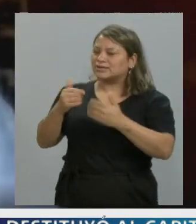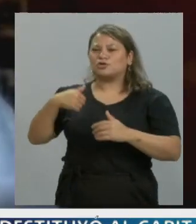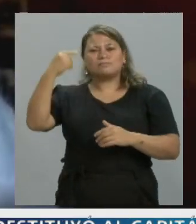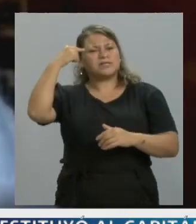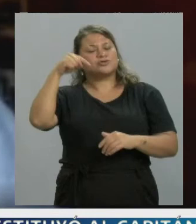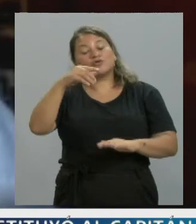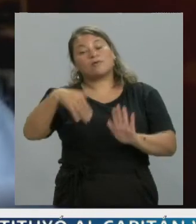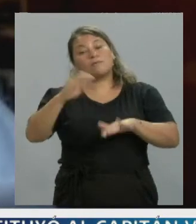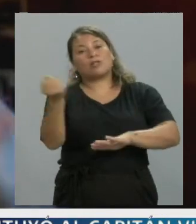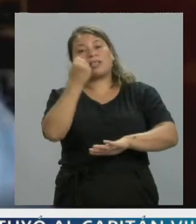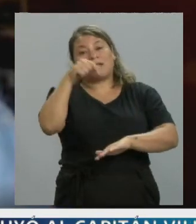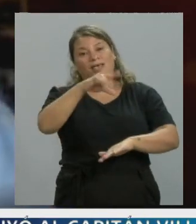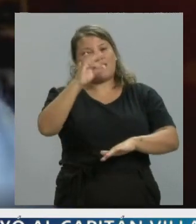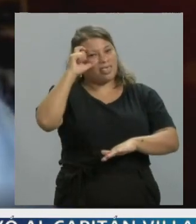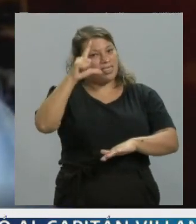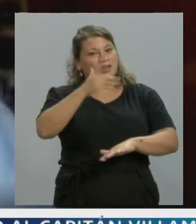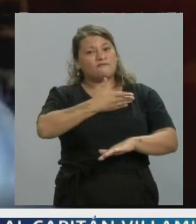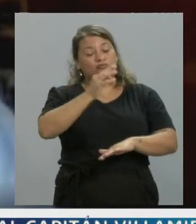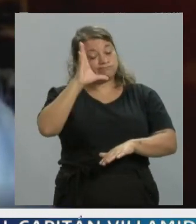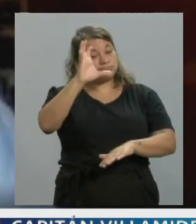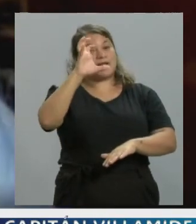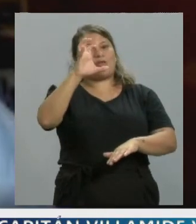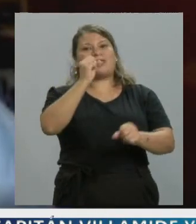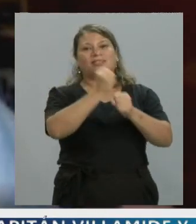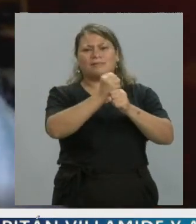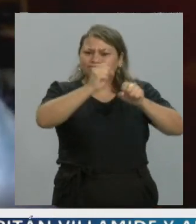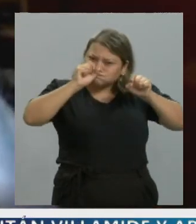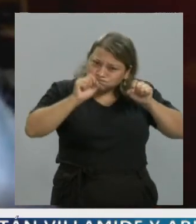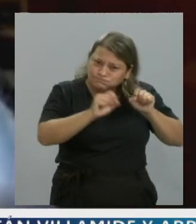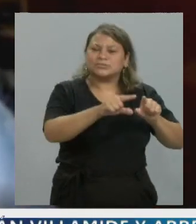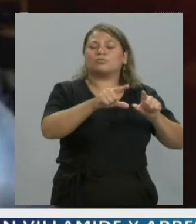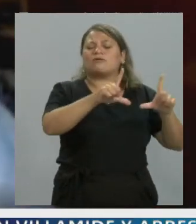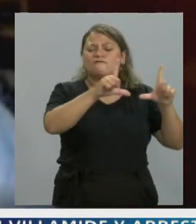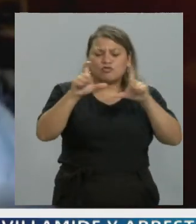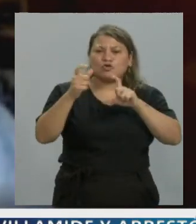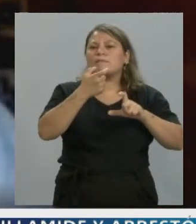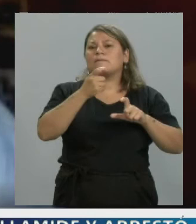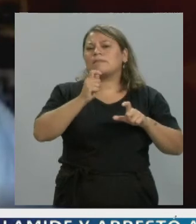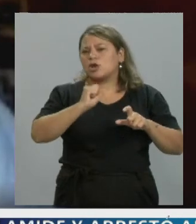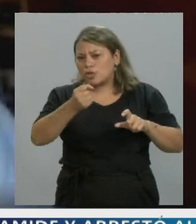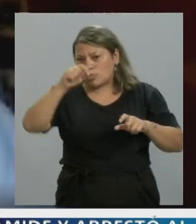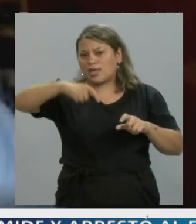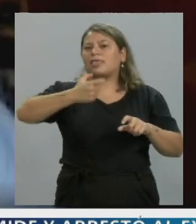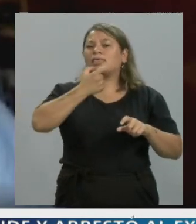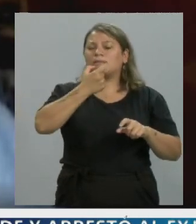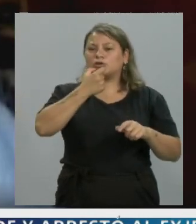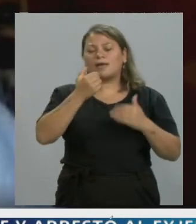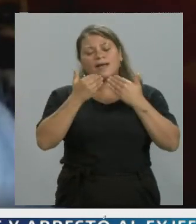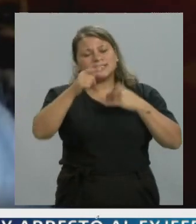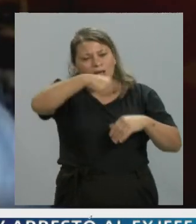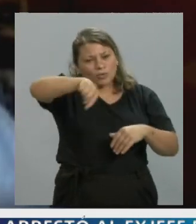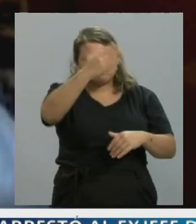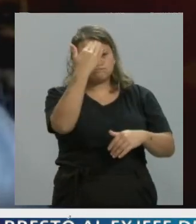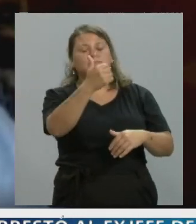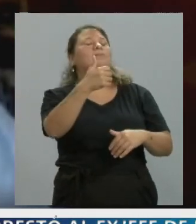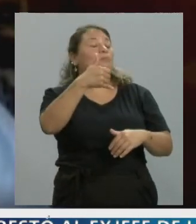lo más importante es recordarlo a Delfo en su tarea en el fotoperiodismo de Mendoza. Gracias a ustedes por